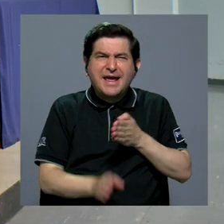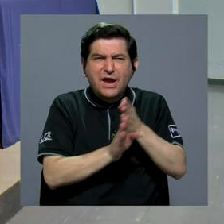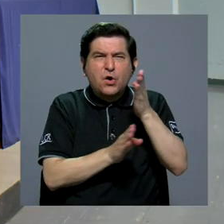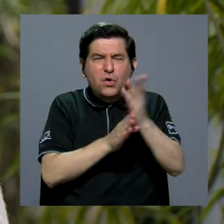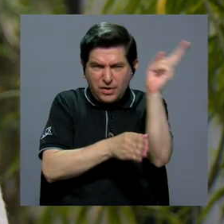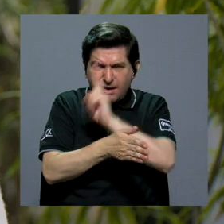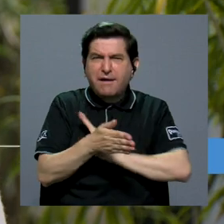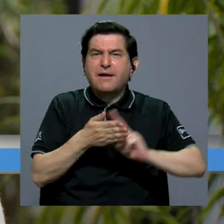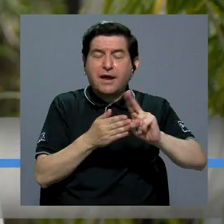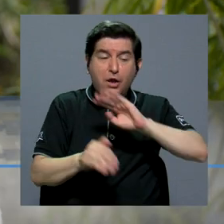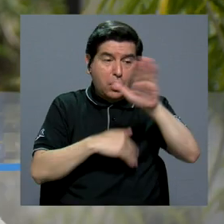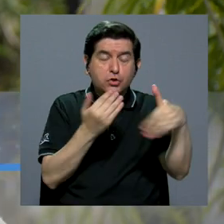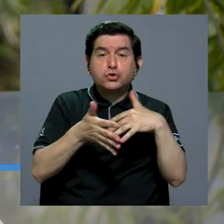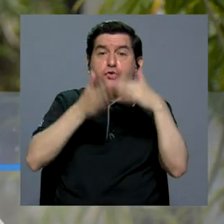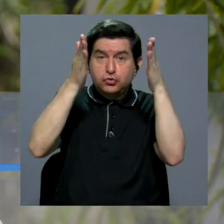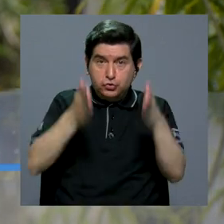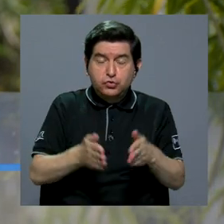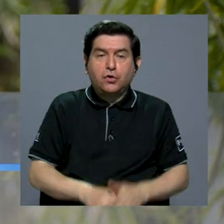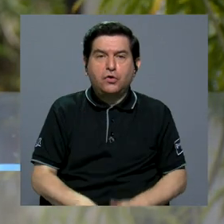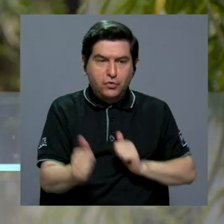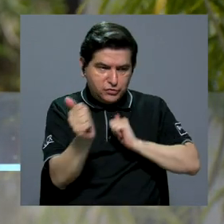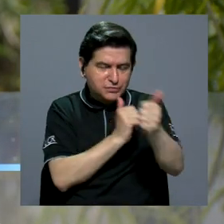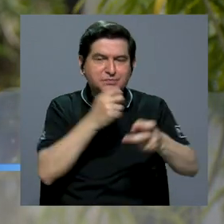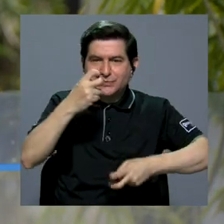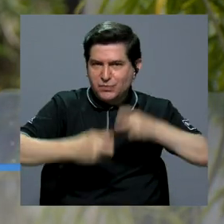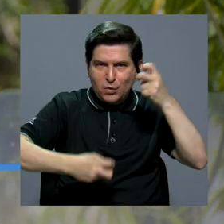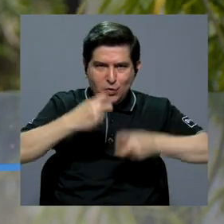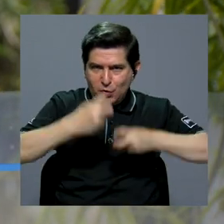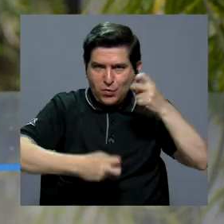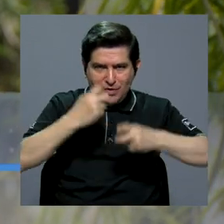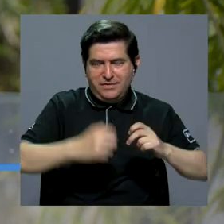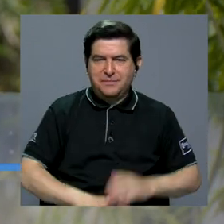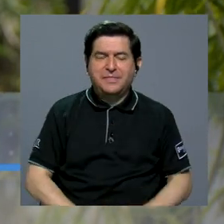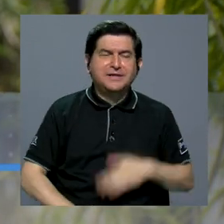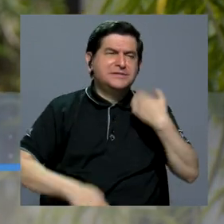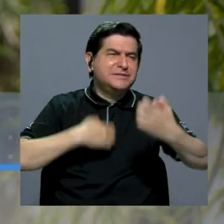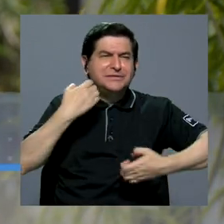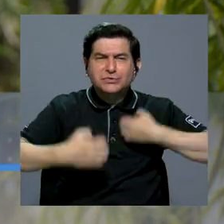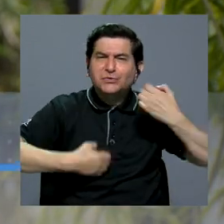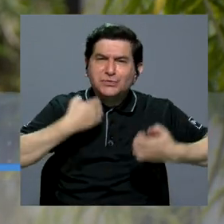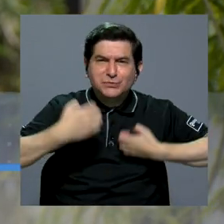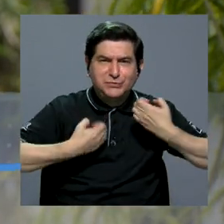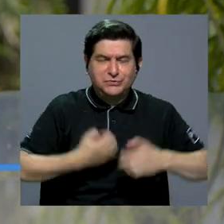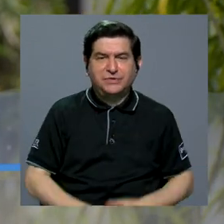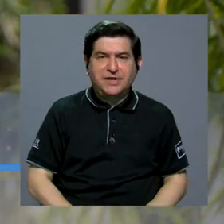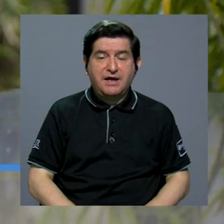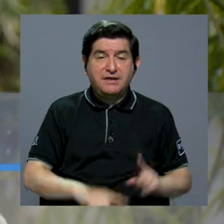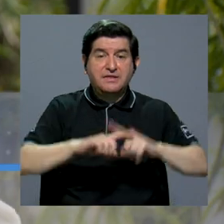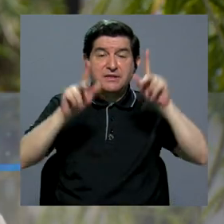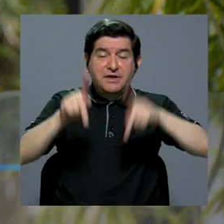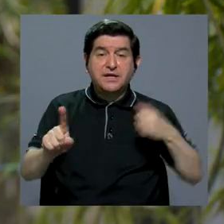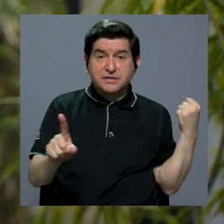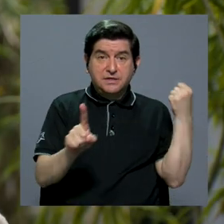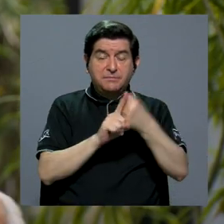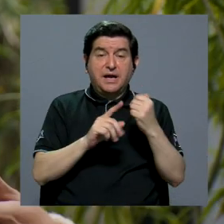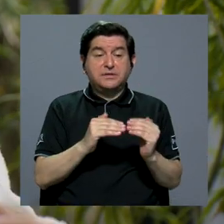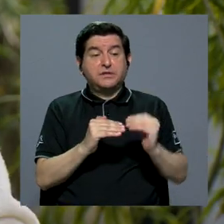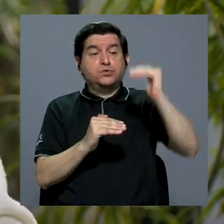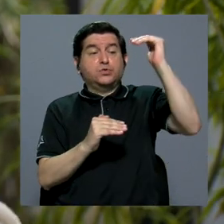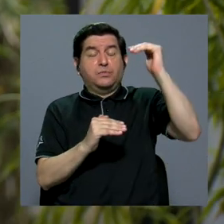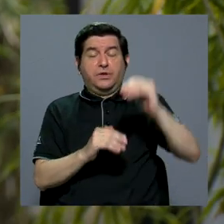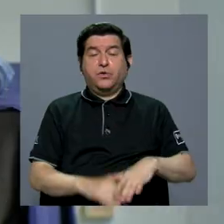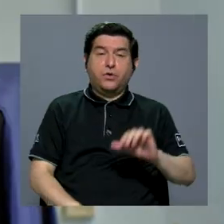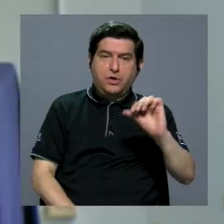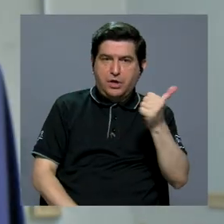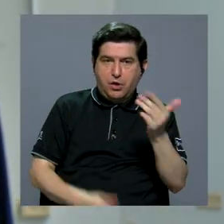largo de la carrera universitaria todos los estudiantes atravesamos por problemas emocionales, ¿verdad? Que a algunas personas impactan más